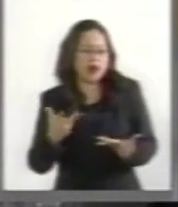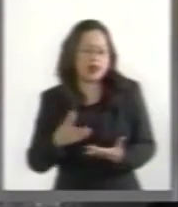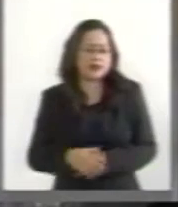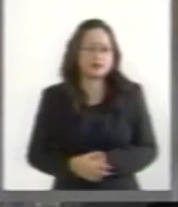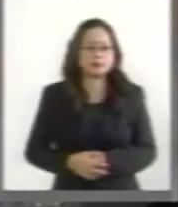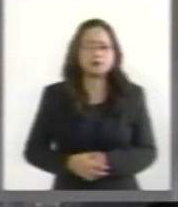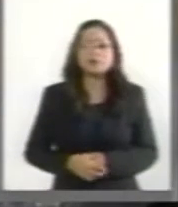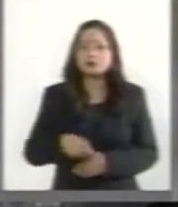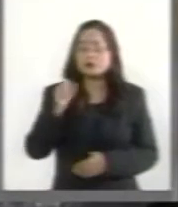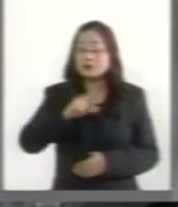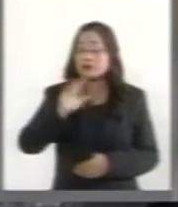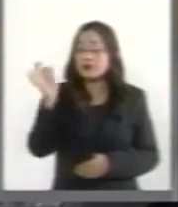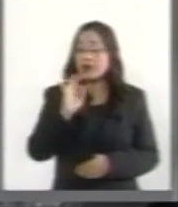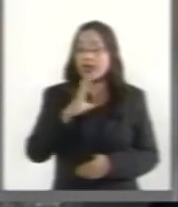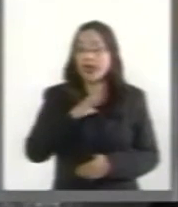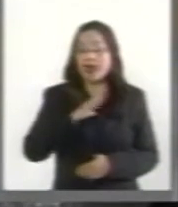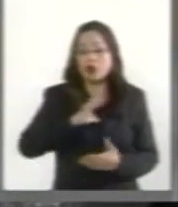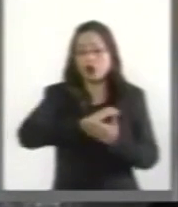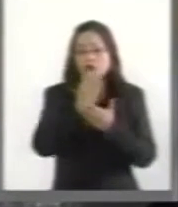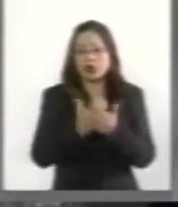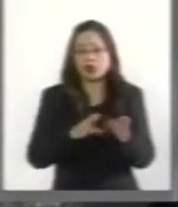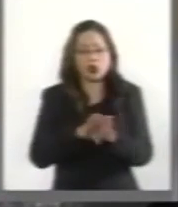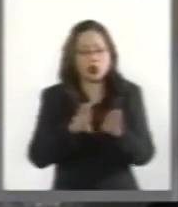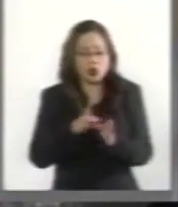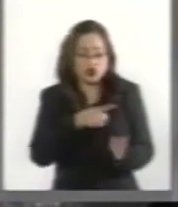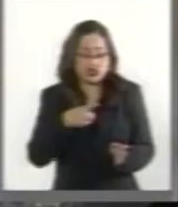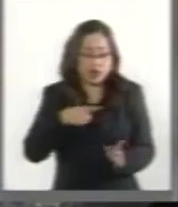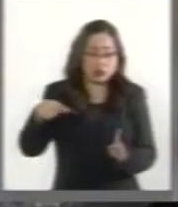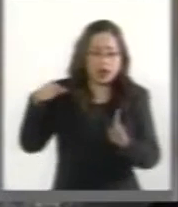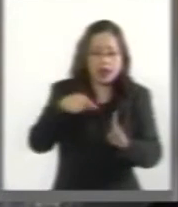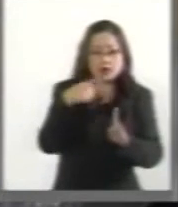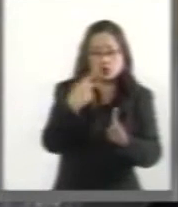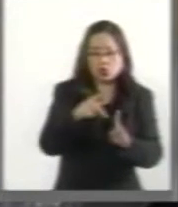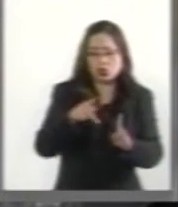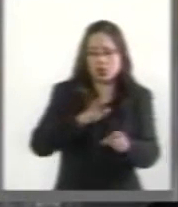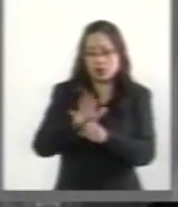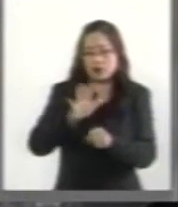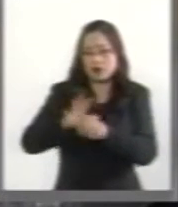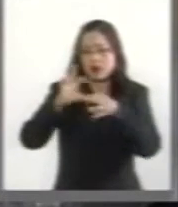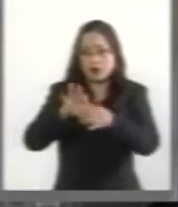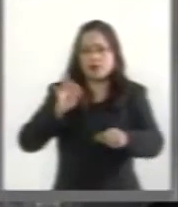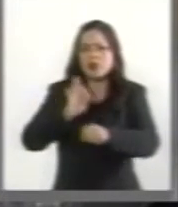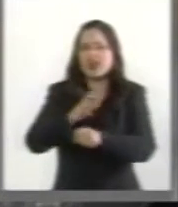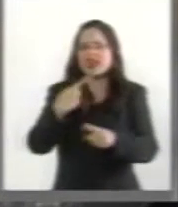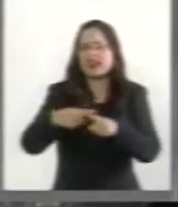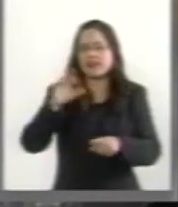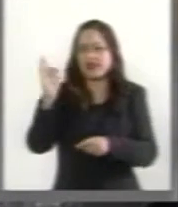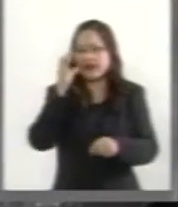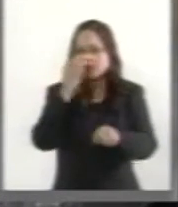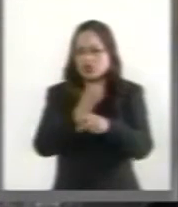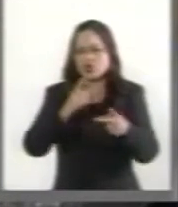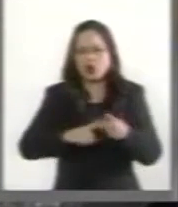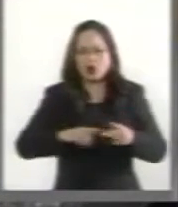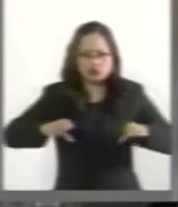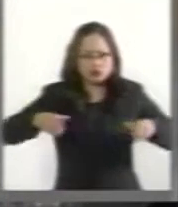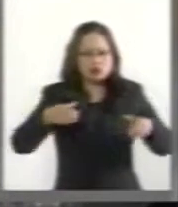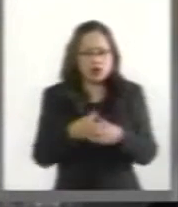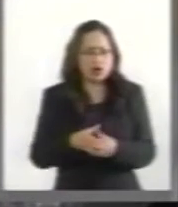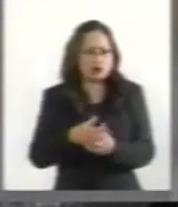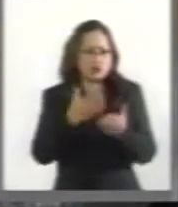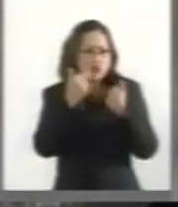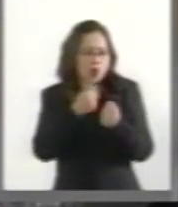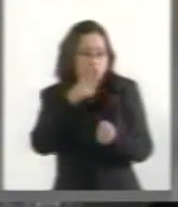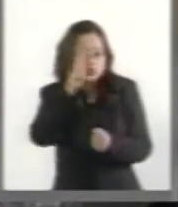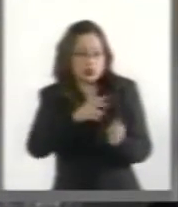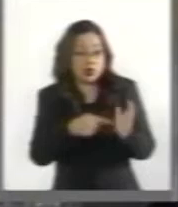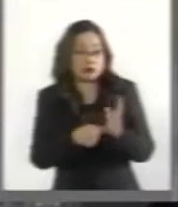Así sea contratada en forma de deuda directa, garantizada por la federación no contingente, sin una